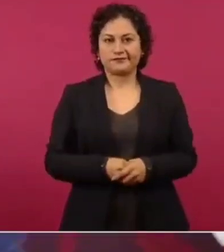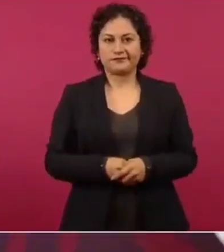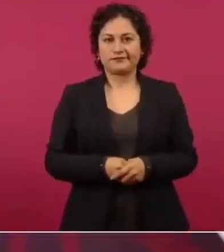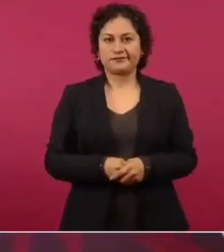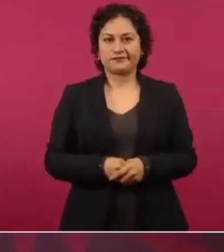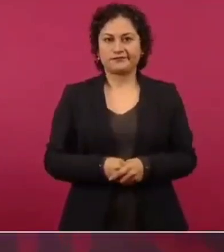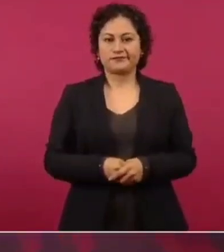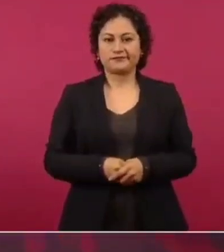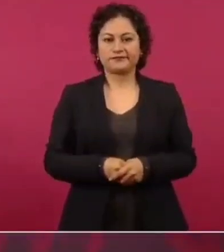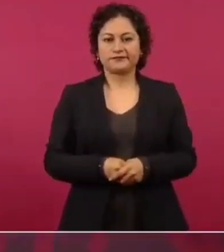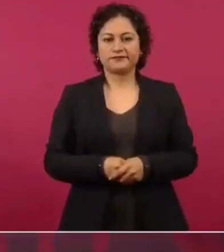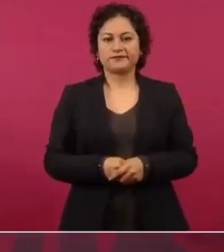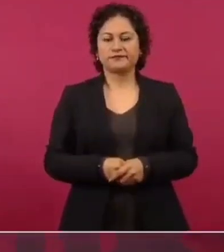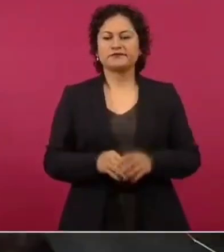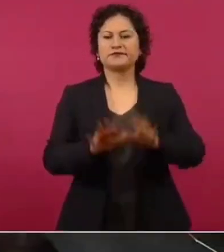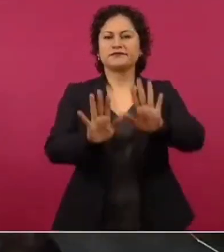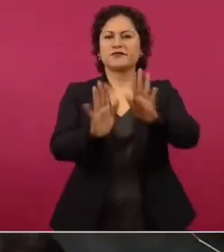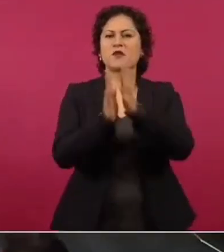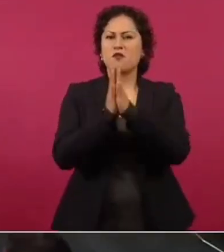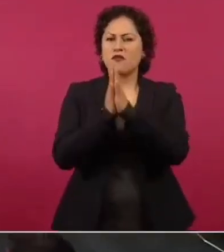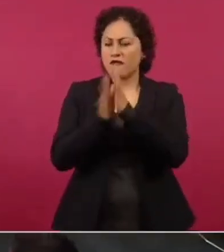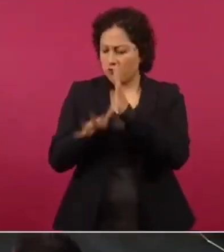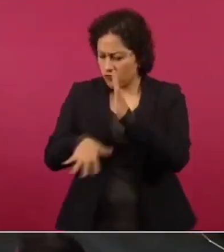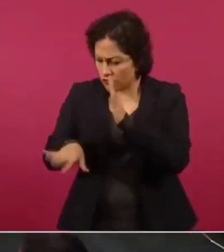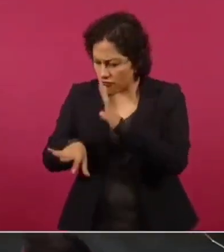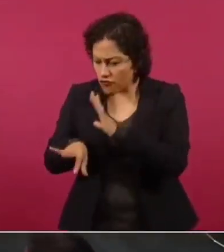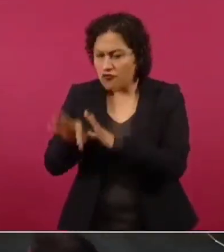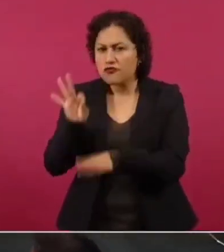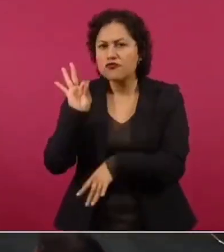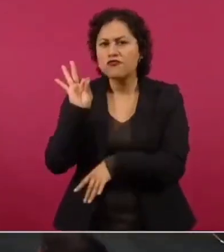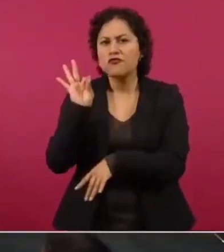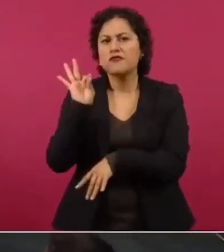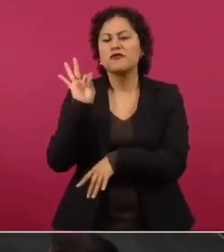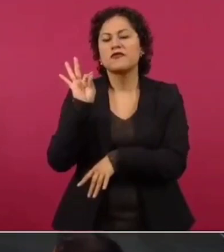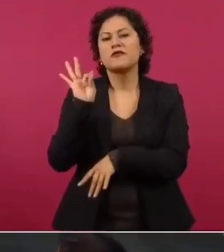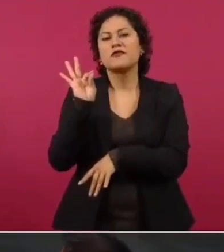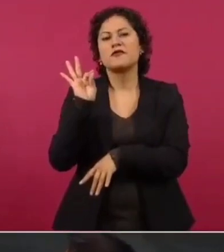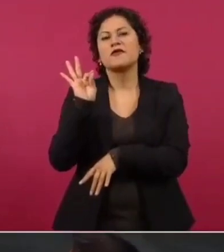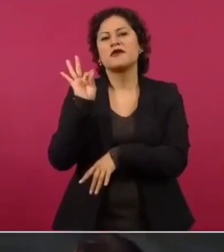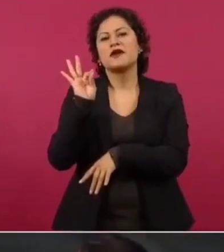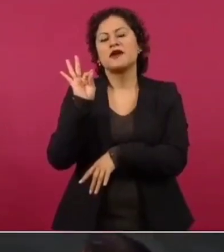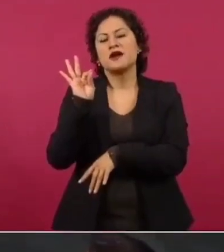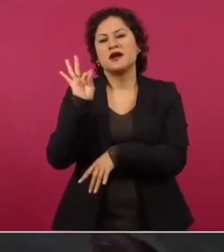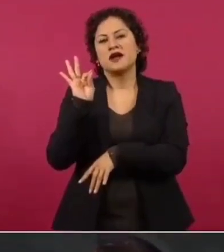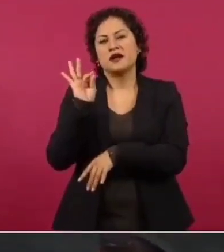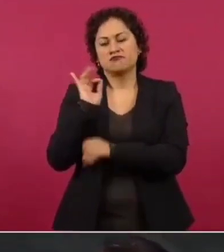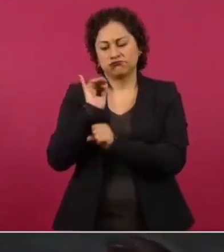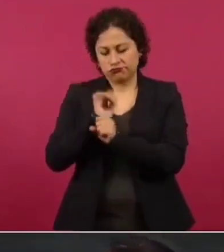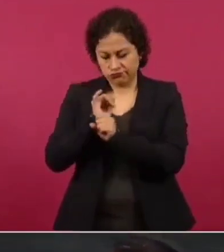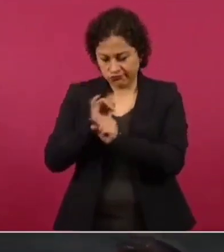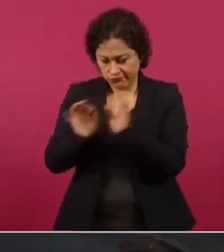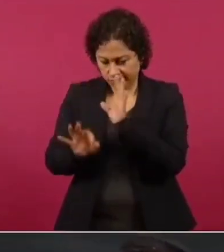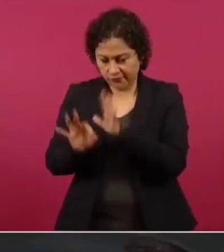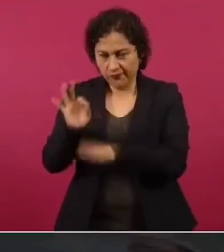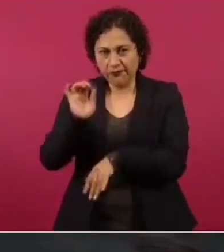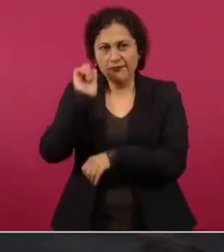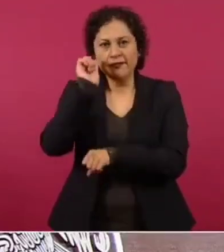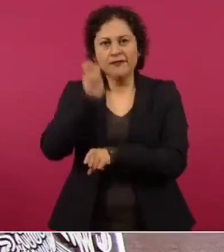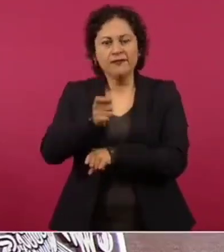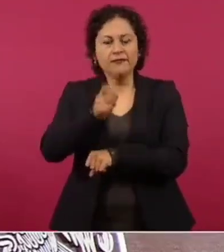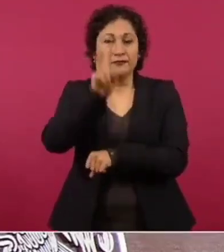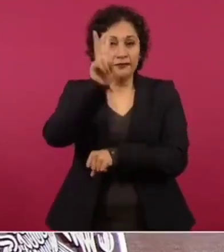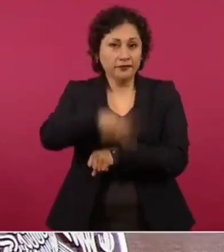a ver si no pones todo lo que… Es la nota